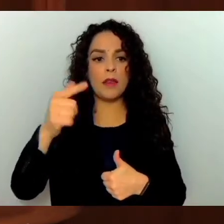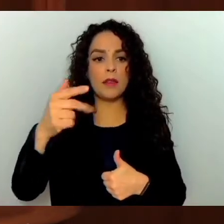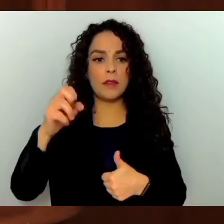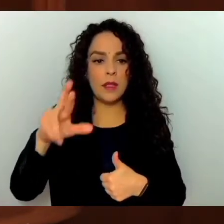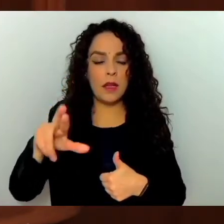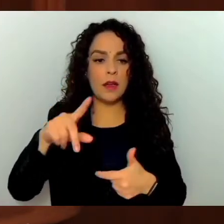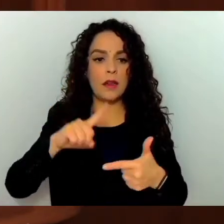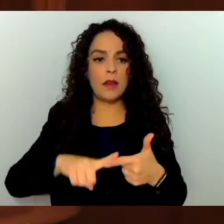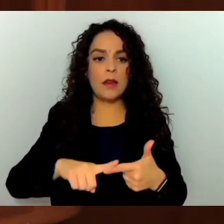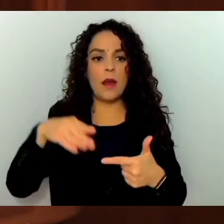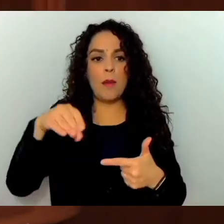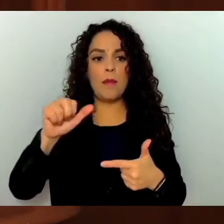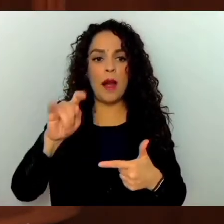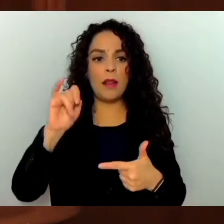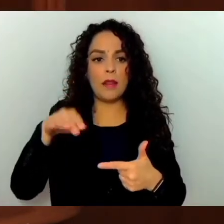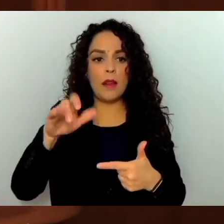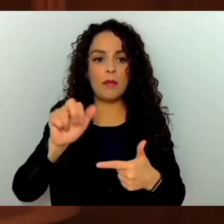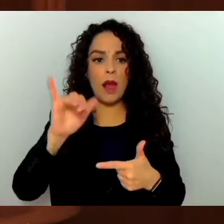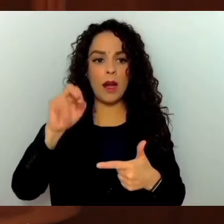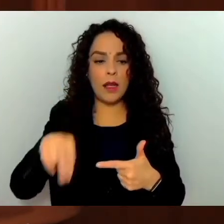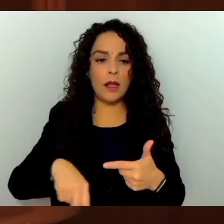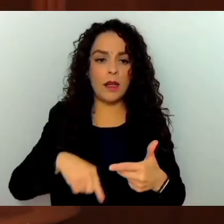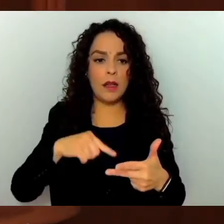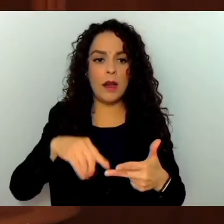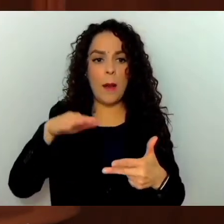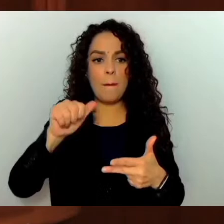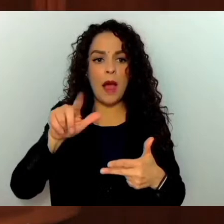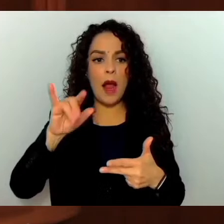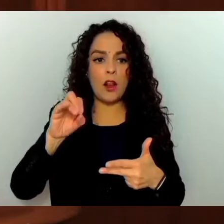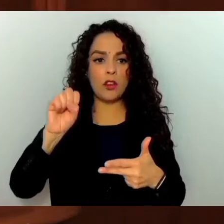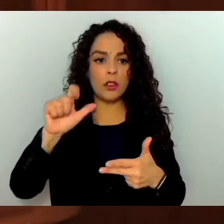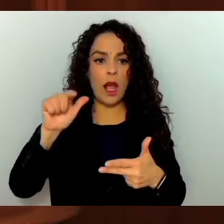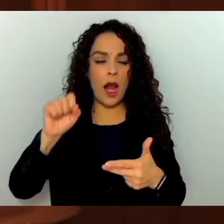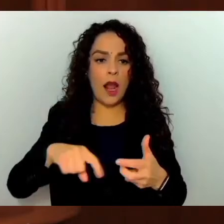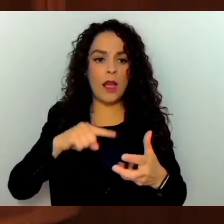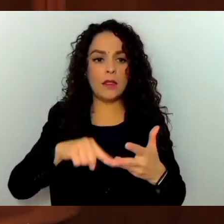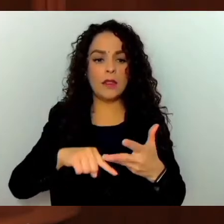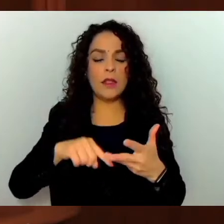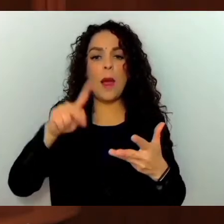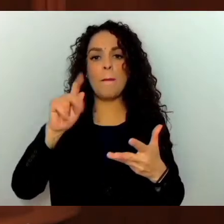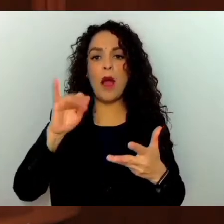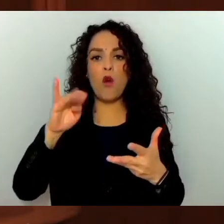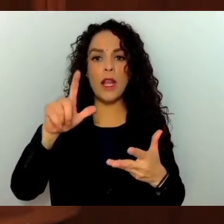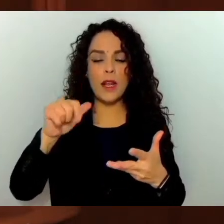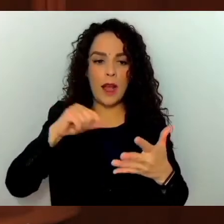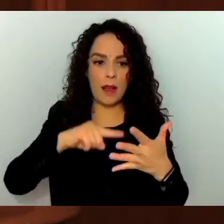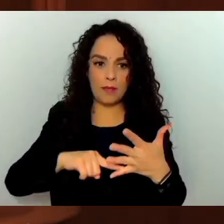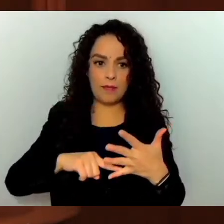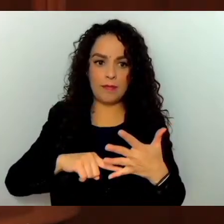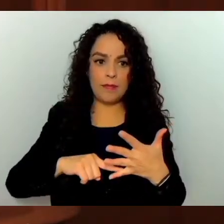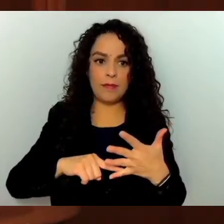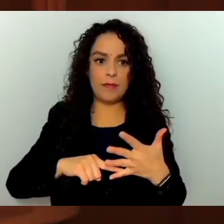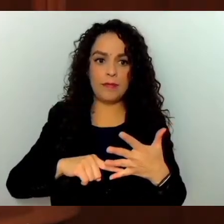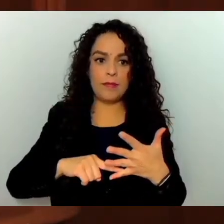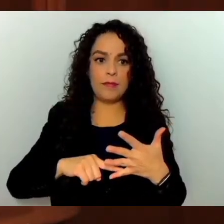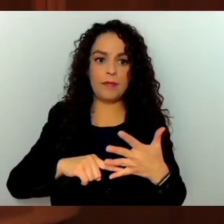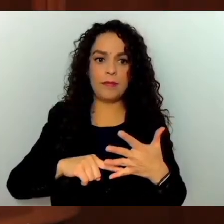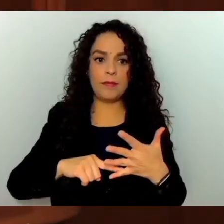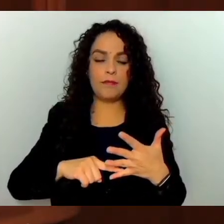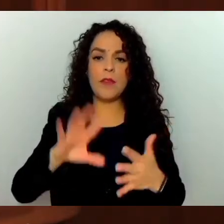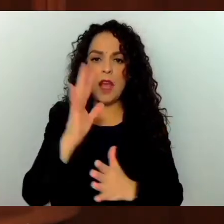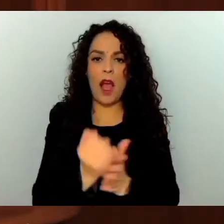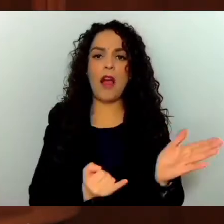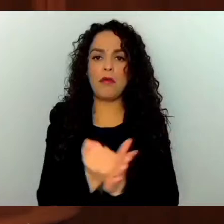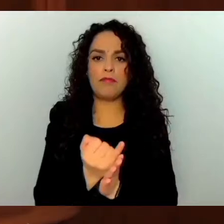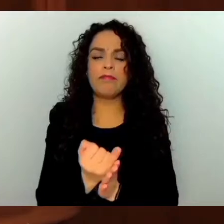Núñez, Martín Marín Colín, Mario Salas Ortiz y Paulina Telles Martínez. Resolutivos. Artículo